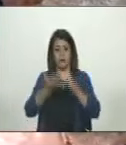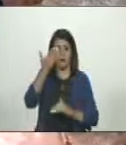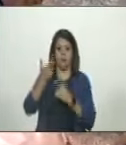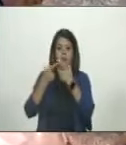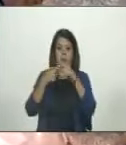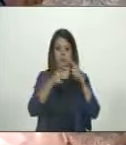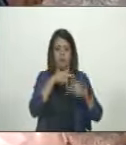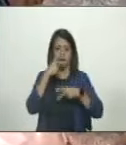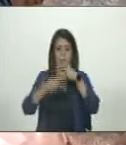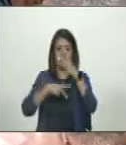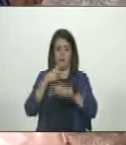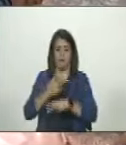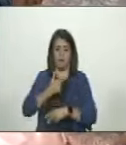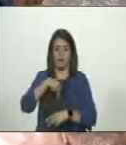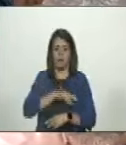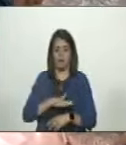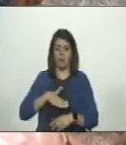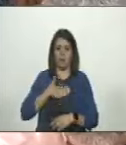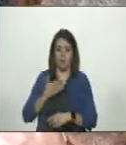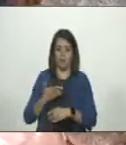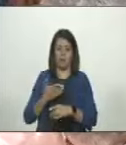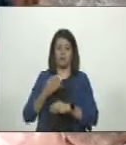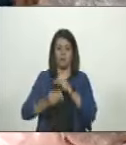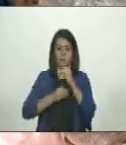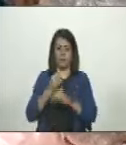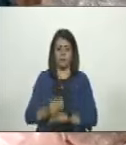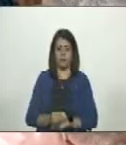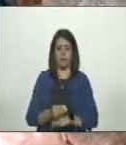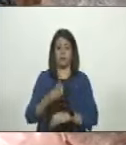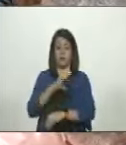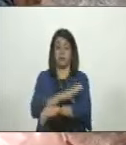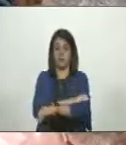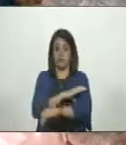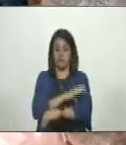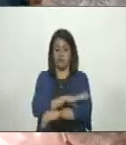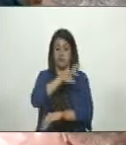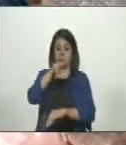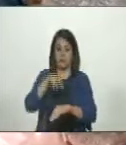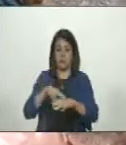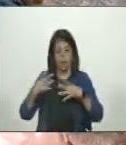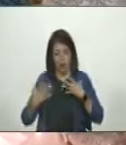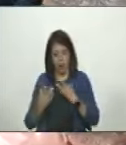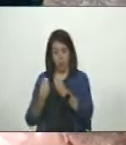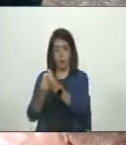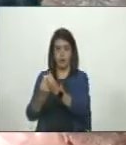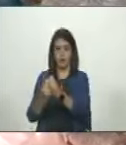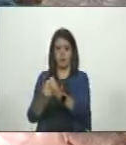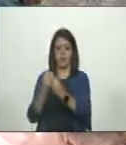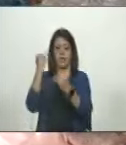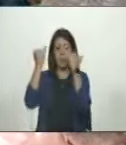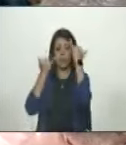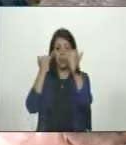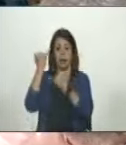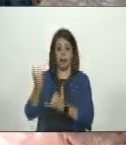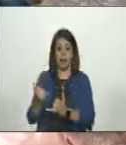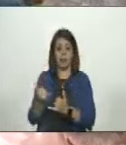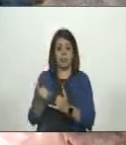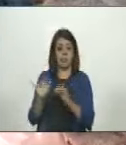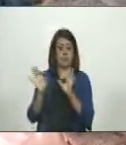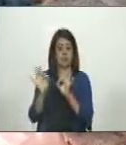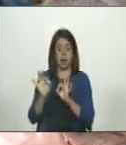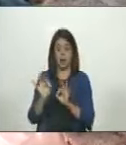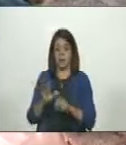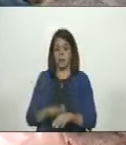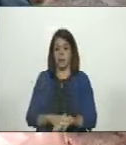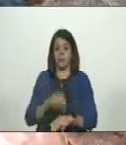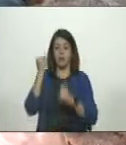de nuestras diferencias políticas. Nosotros hemos sido capaces de construir una oposición nacionalista que ha acompañado a las iniciativas sin ningún complejo,